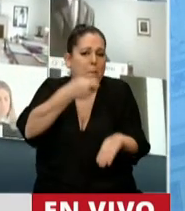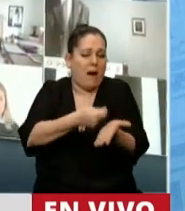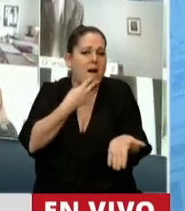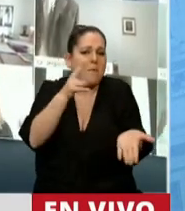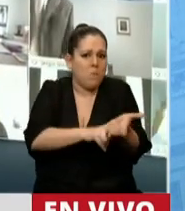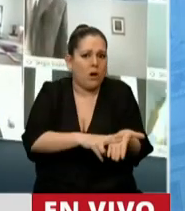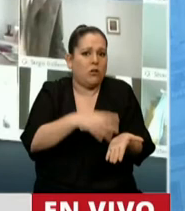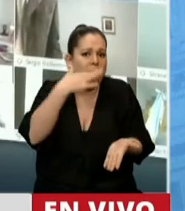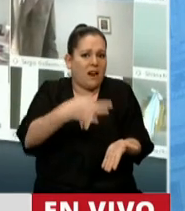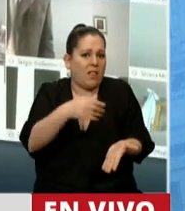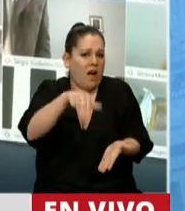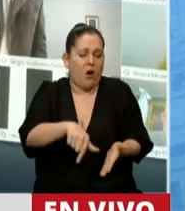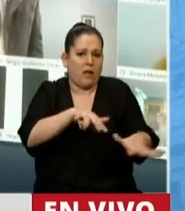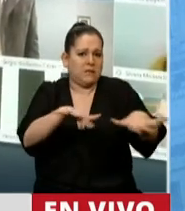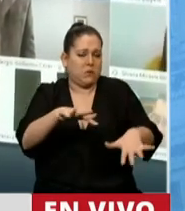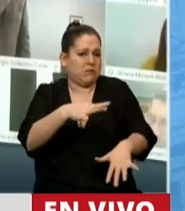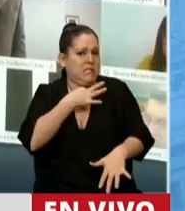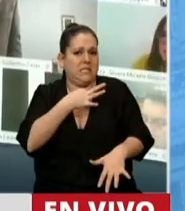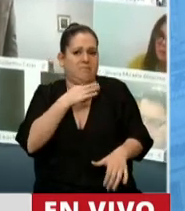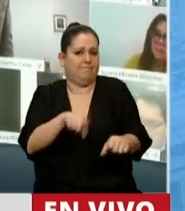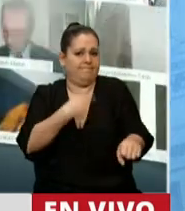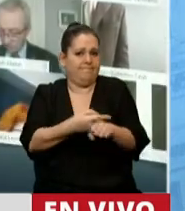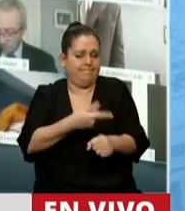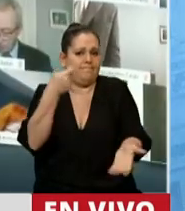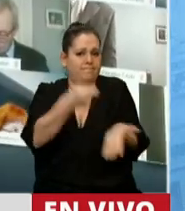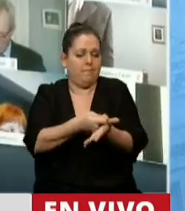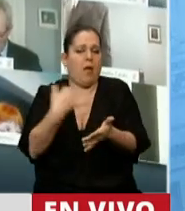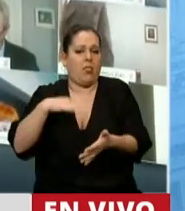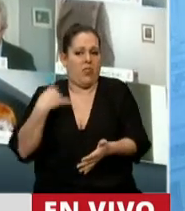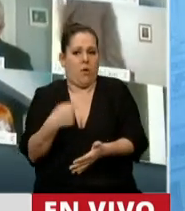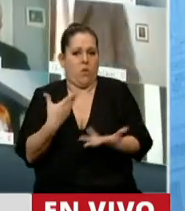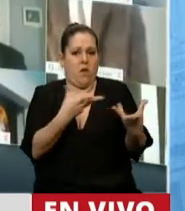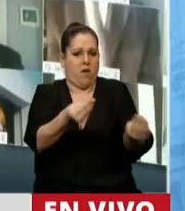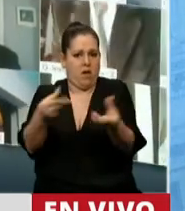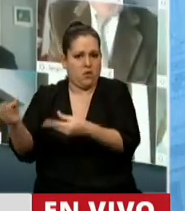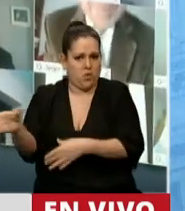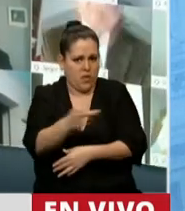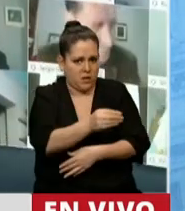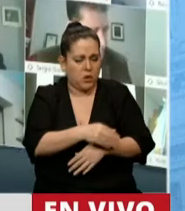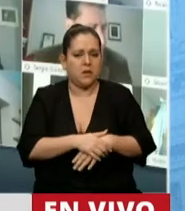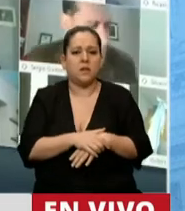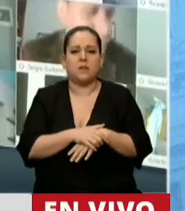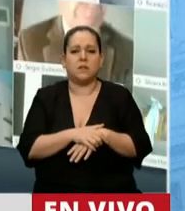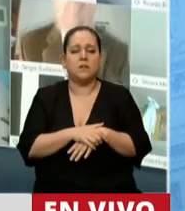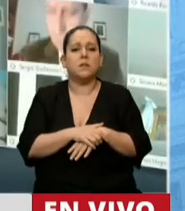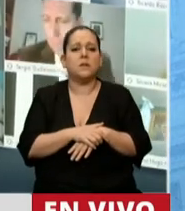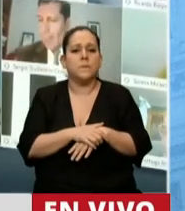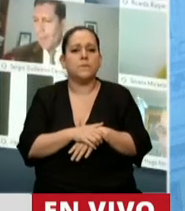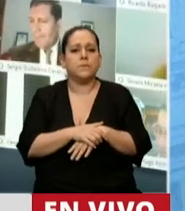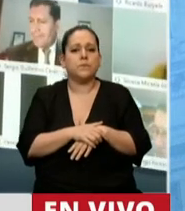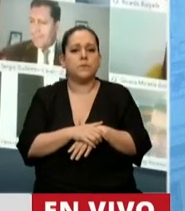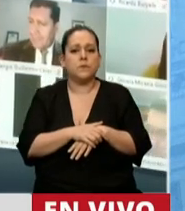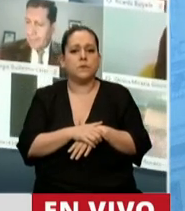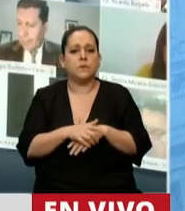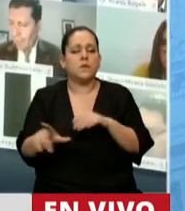realmente dramática. Pero hay otra ley dentro de esta ley que es una ley de amnistía, una ley de amnistía básicamente